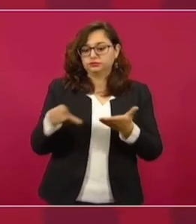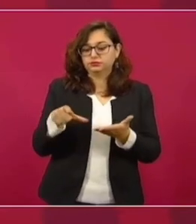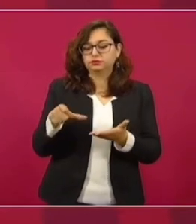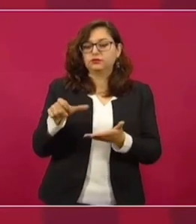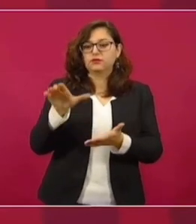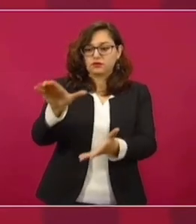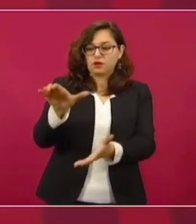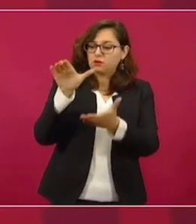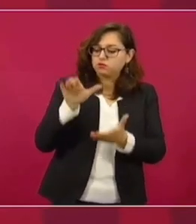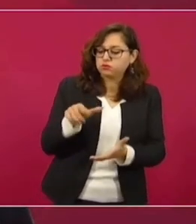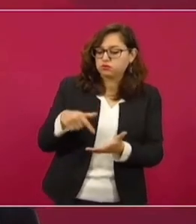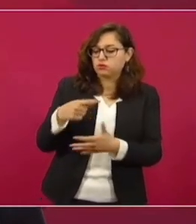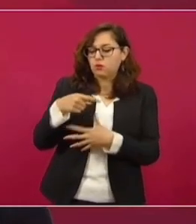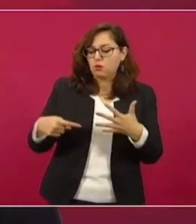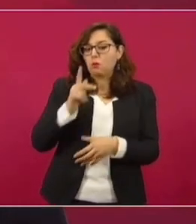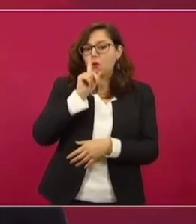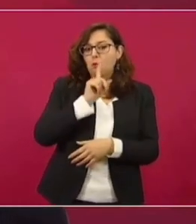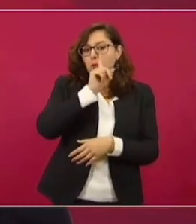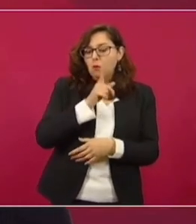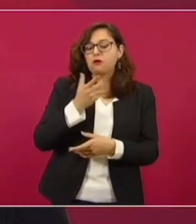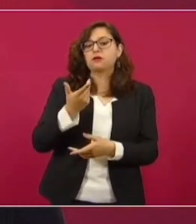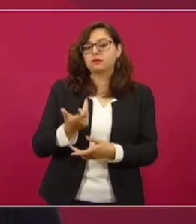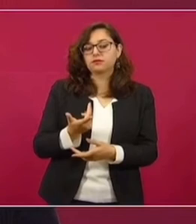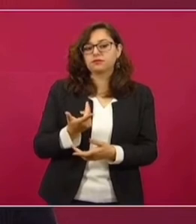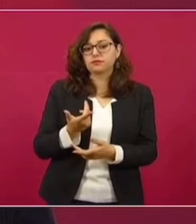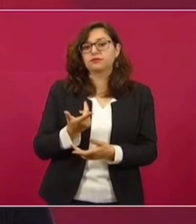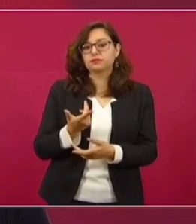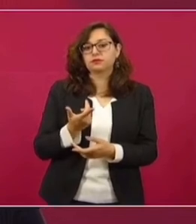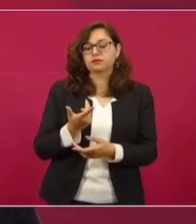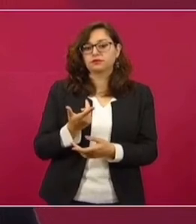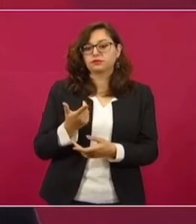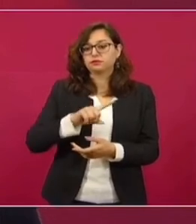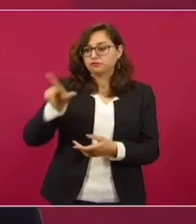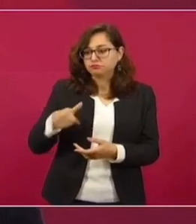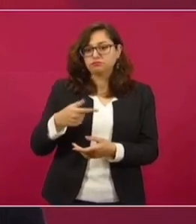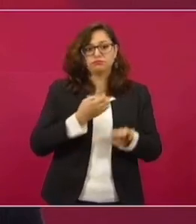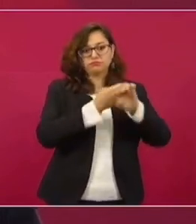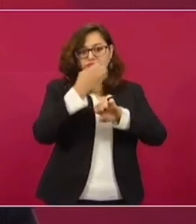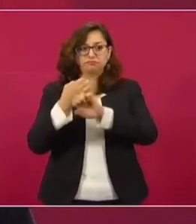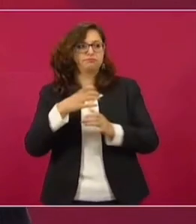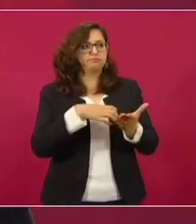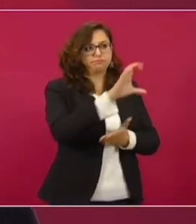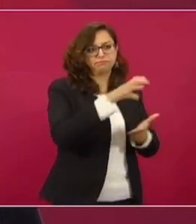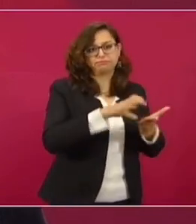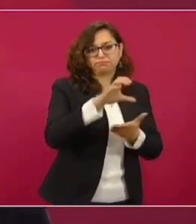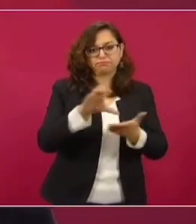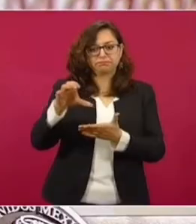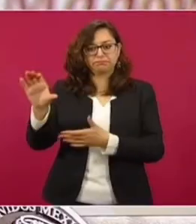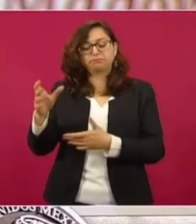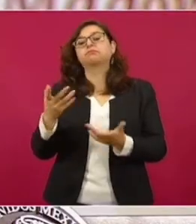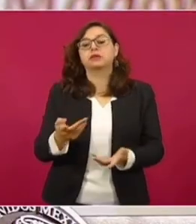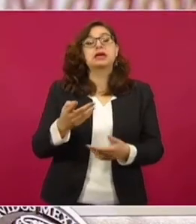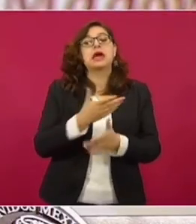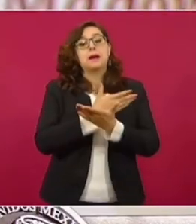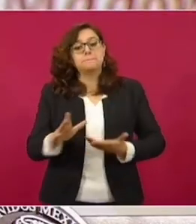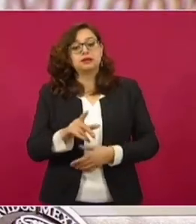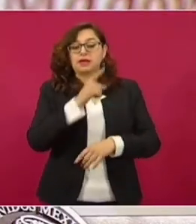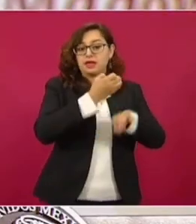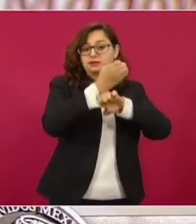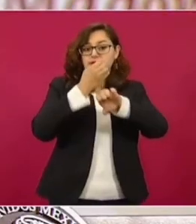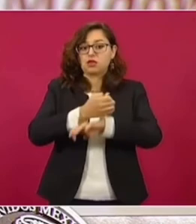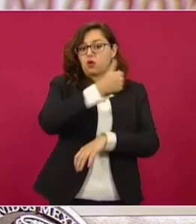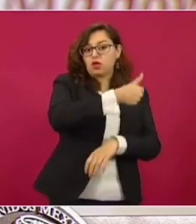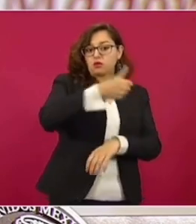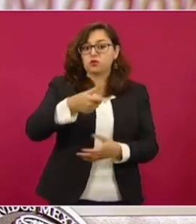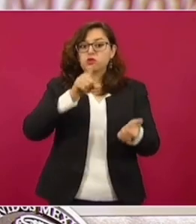Insabi determinado número de pruebas que coordinadamente se entregan a las entidades. Y más allá de eso, cada entidad federativa pues